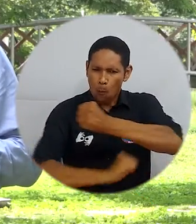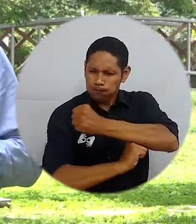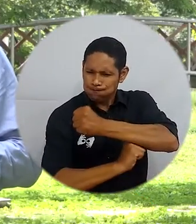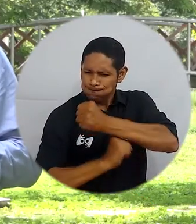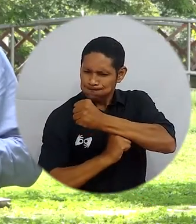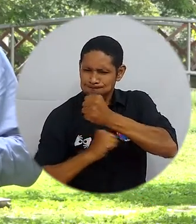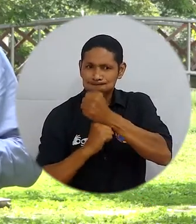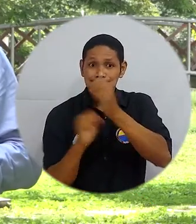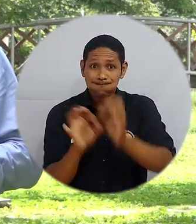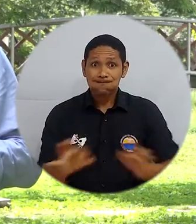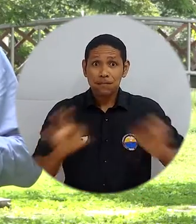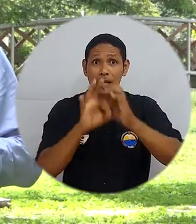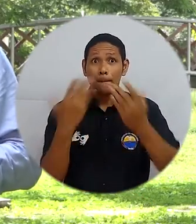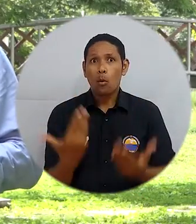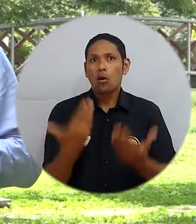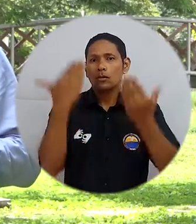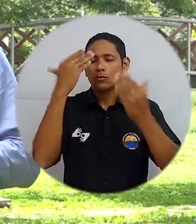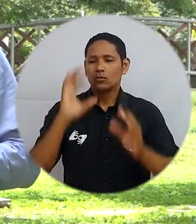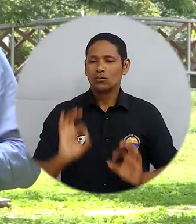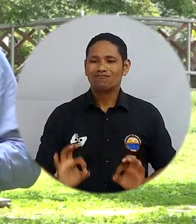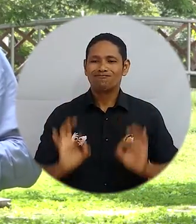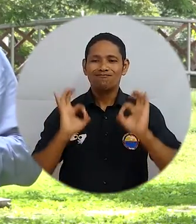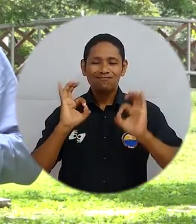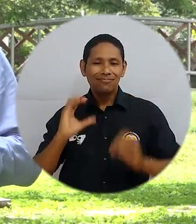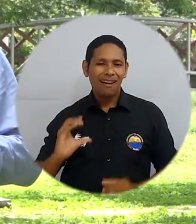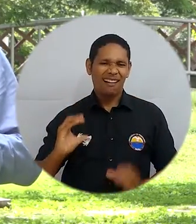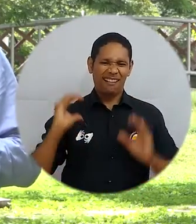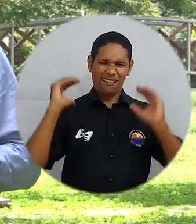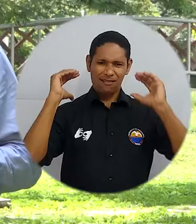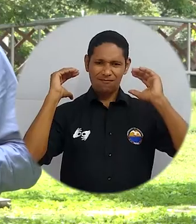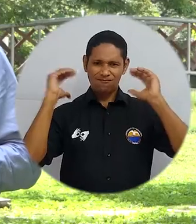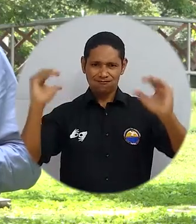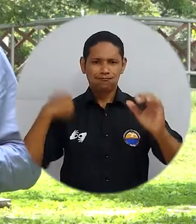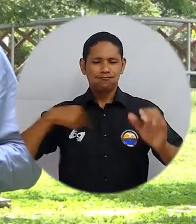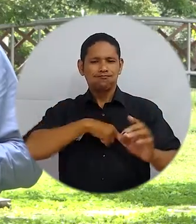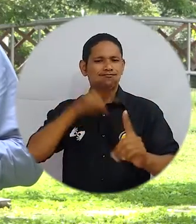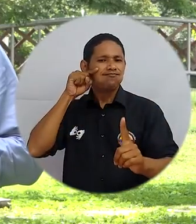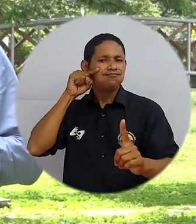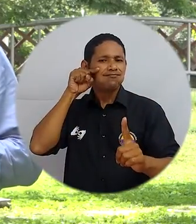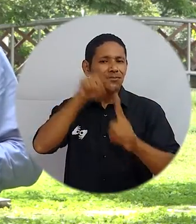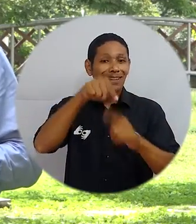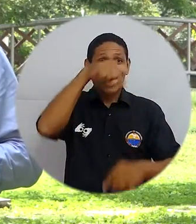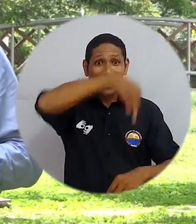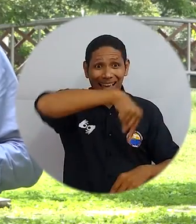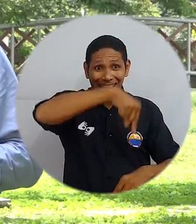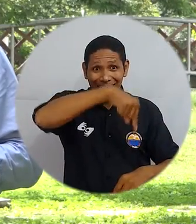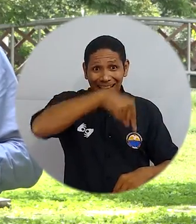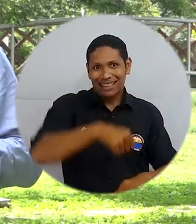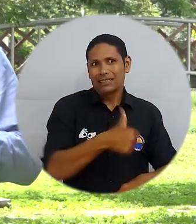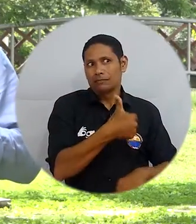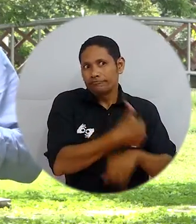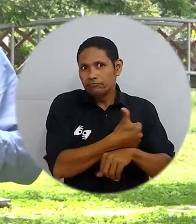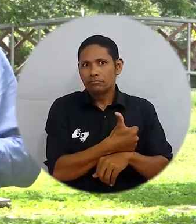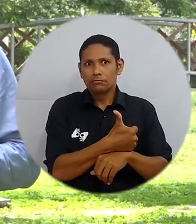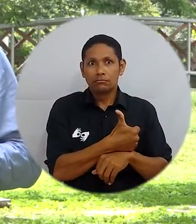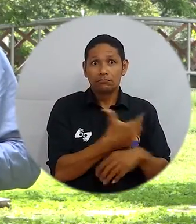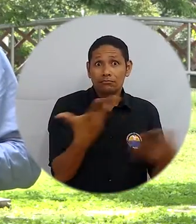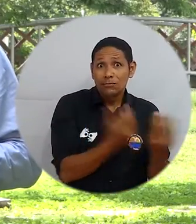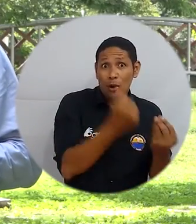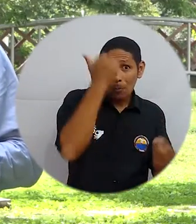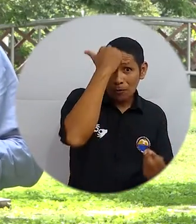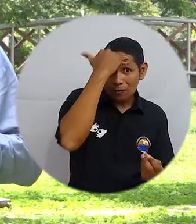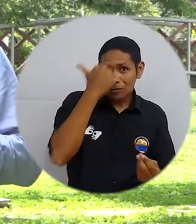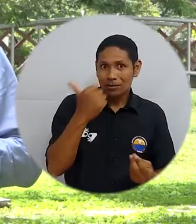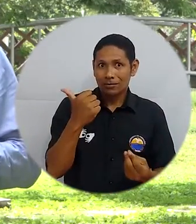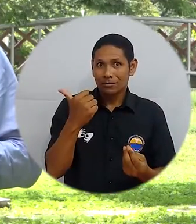pilar fundamental del alcance, de la calidad y de la excelencia para nuestro propósito en esta rectoría. Apreciado docente,